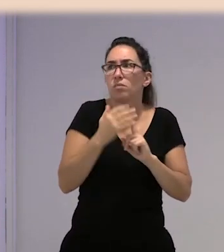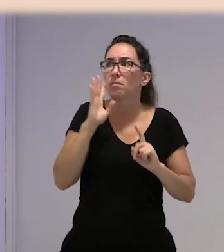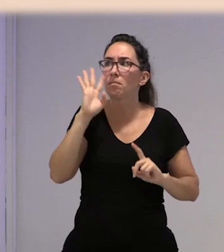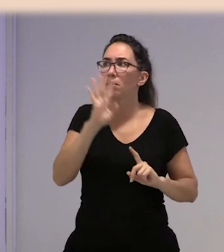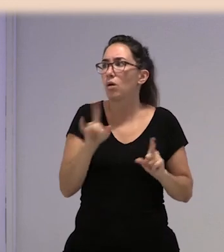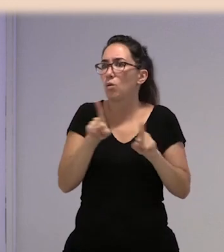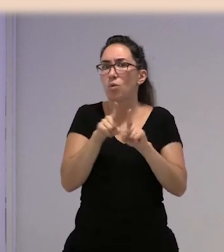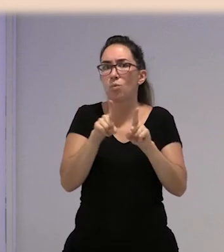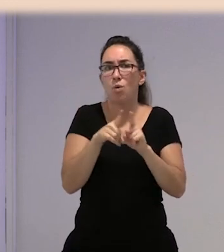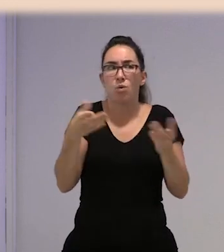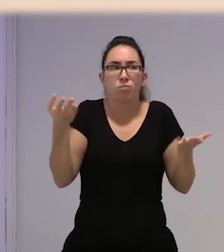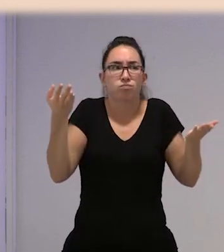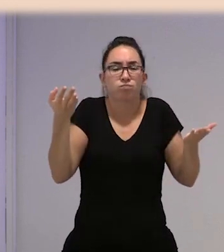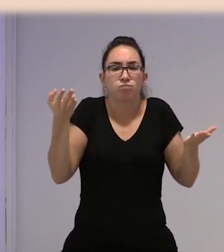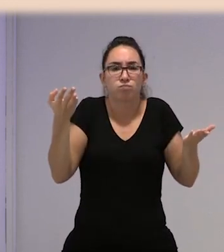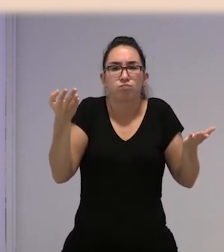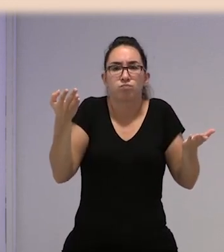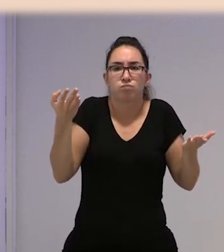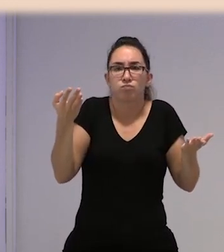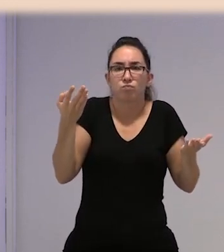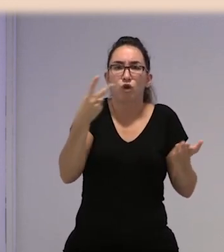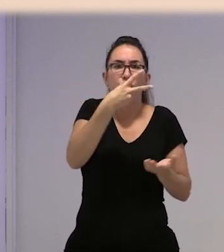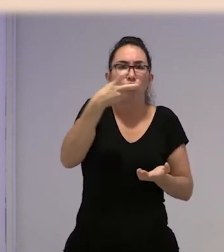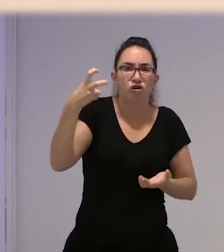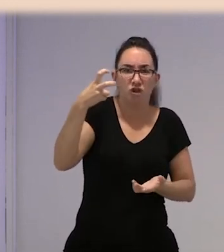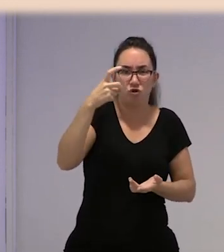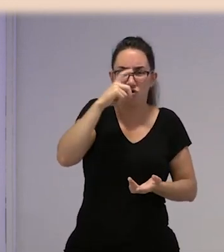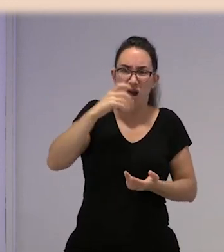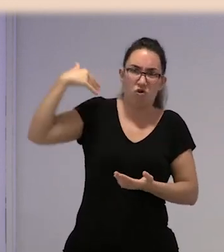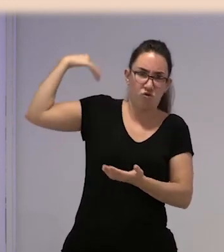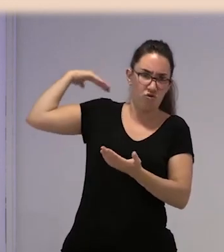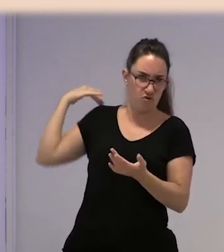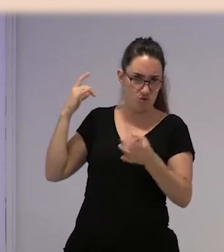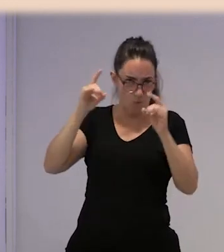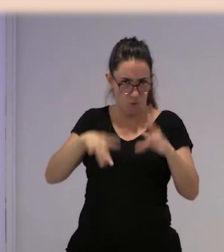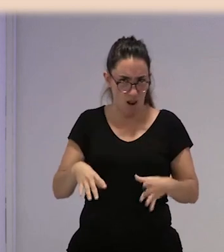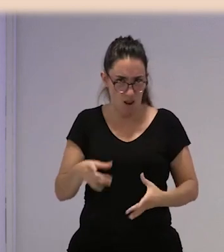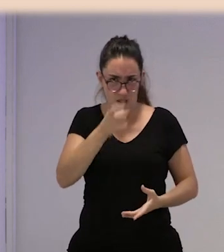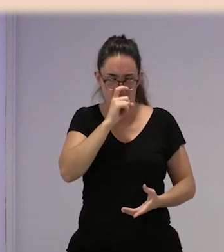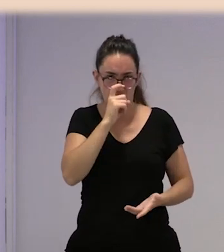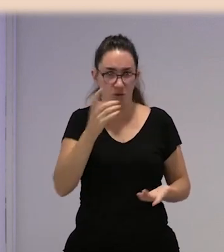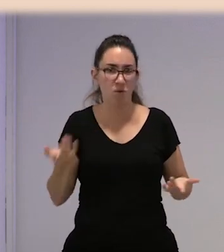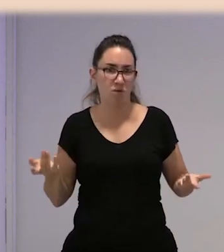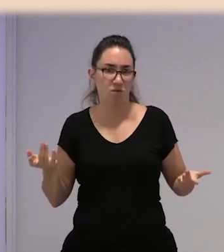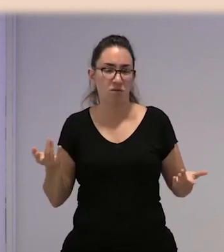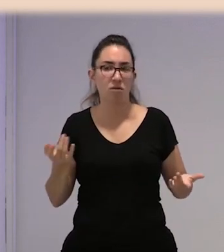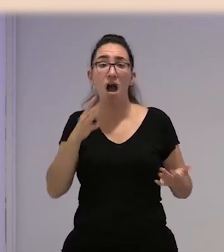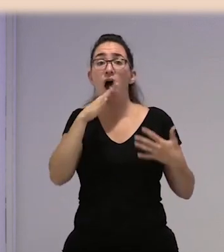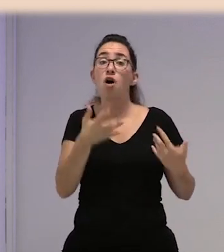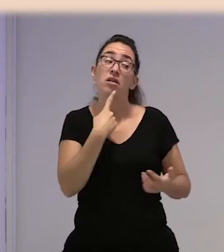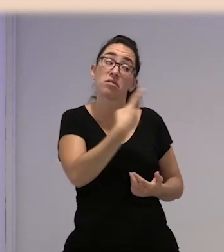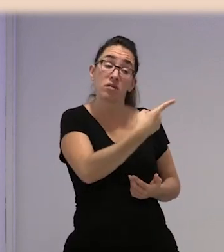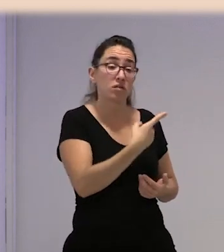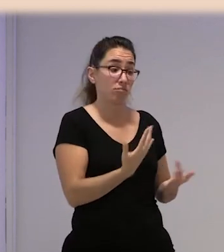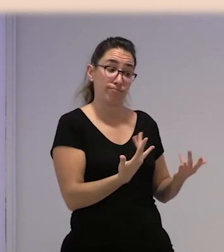hace dos o tres siglos, ¿no?, trabajando. Y ahora pues te dice que tienes dos o tres